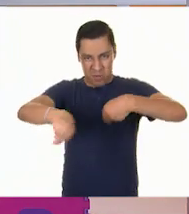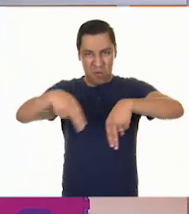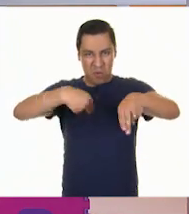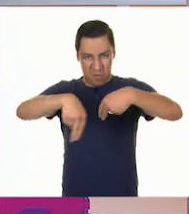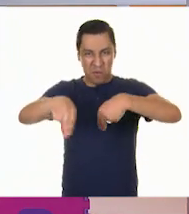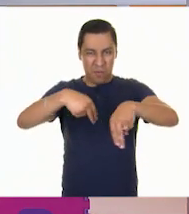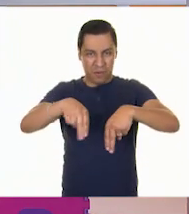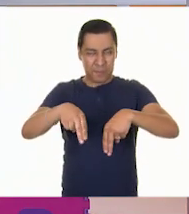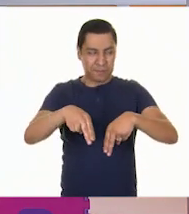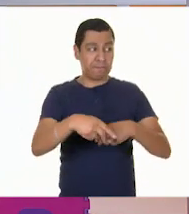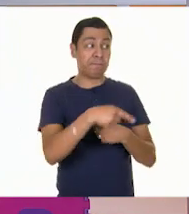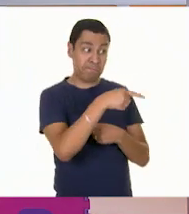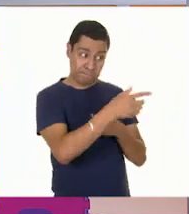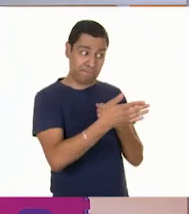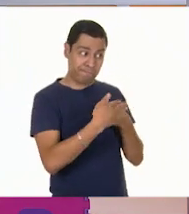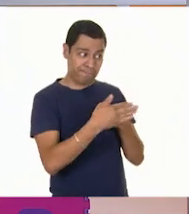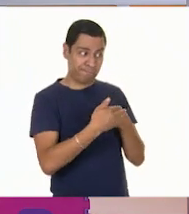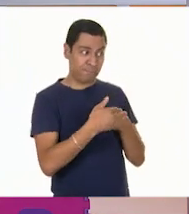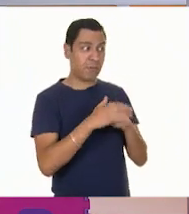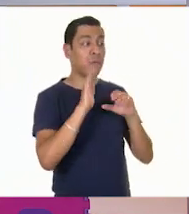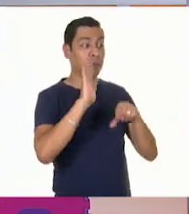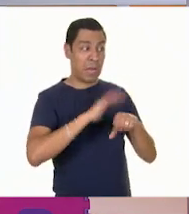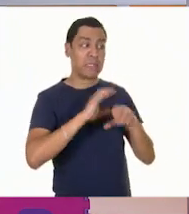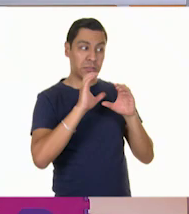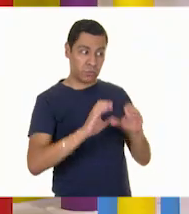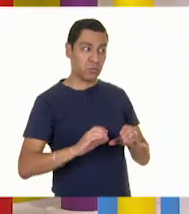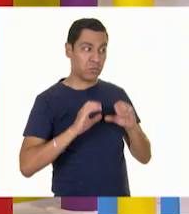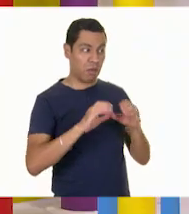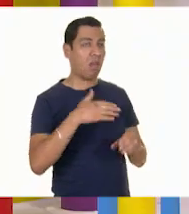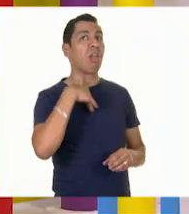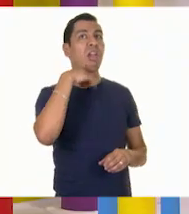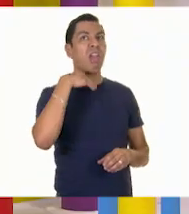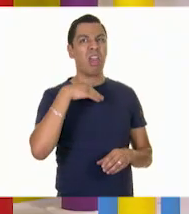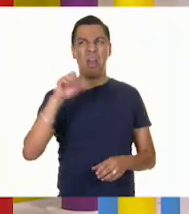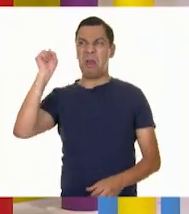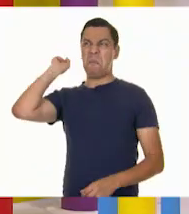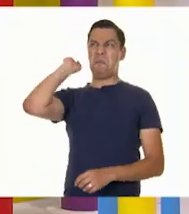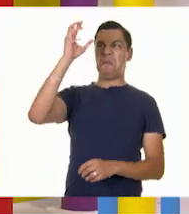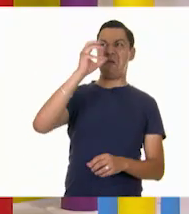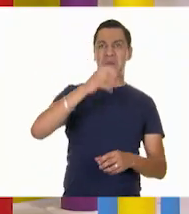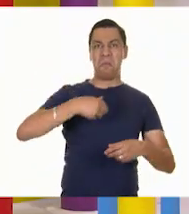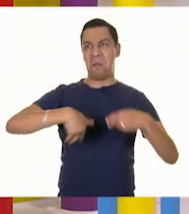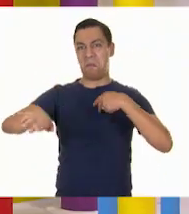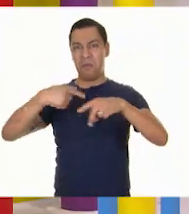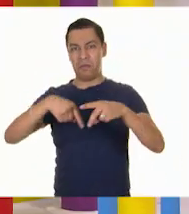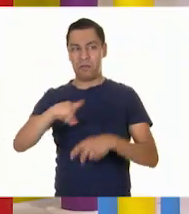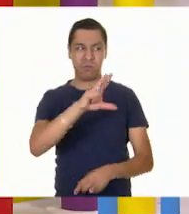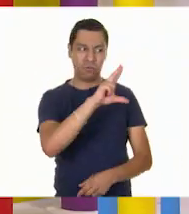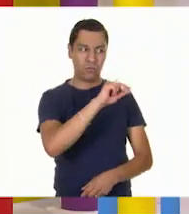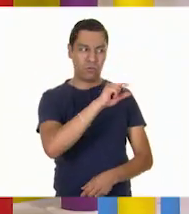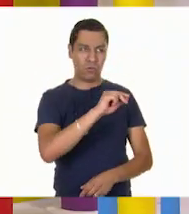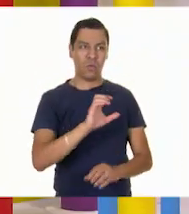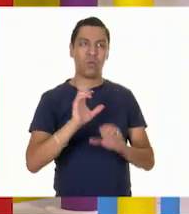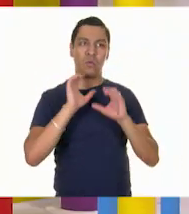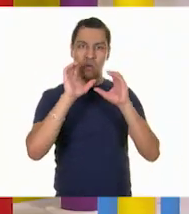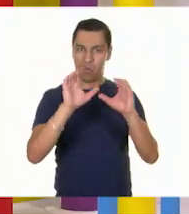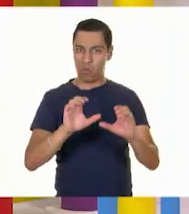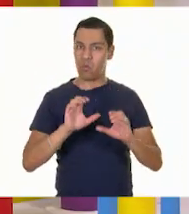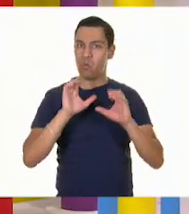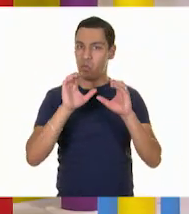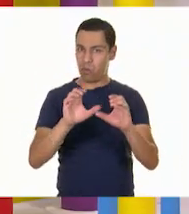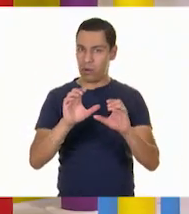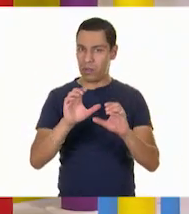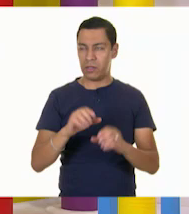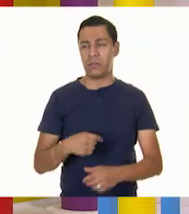la siguiente ocasión vas a tener más cuidado. ¿Lo prometes? Cierto, sí. Ya no voy a jugar en espacios cerrados. Tanto tiempo